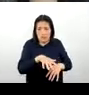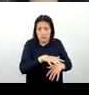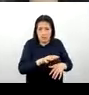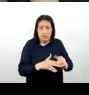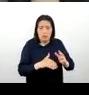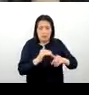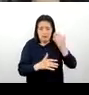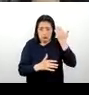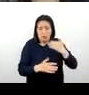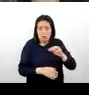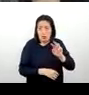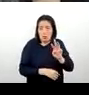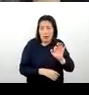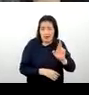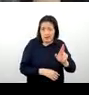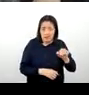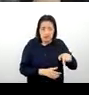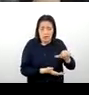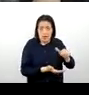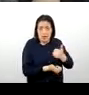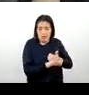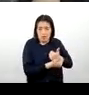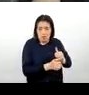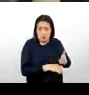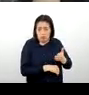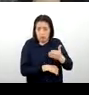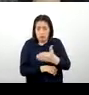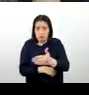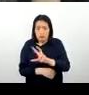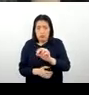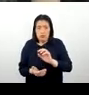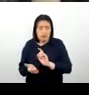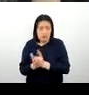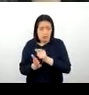Yacucho a 30 minutos, ¿no? Esta es la plaza principal,